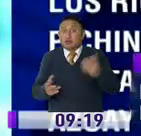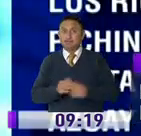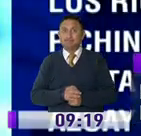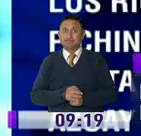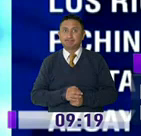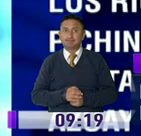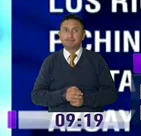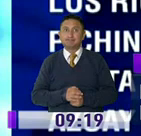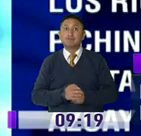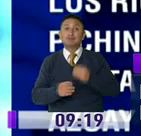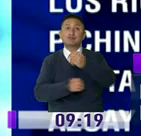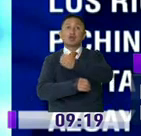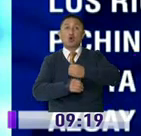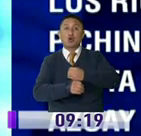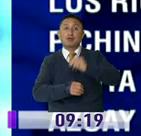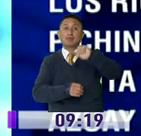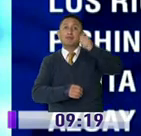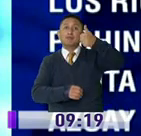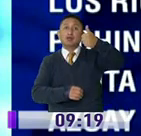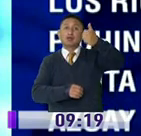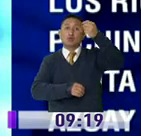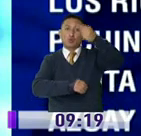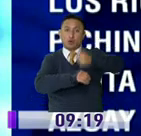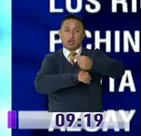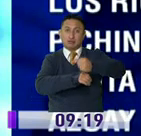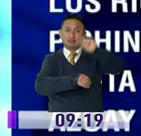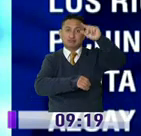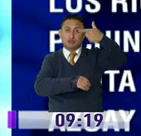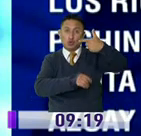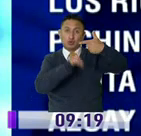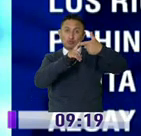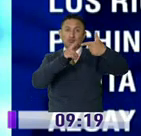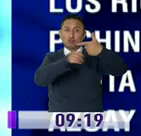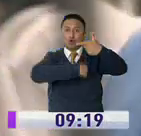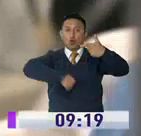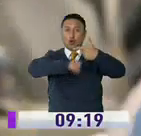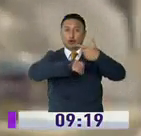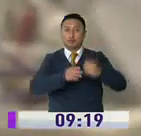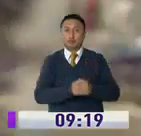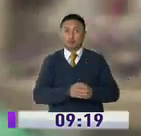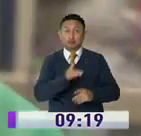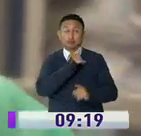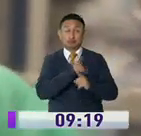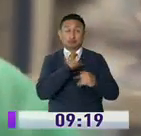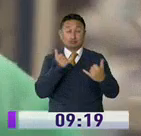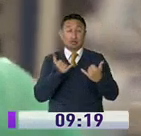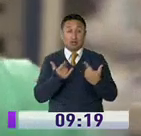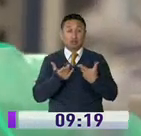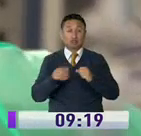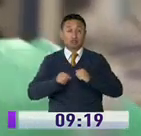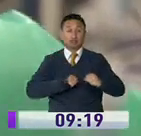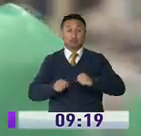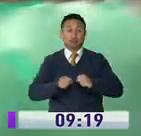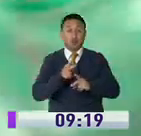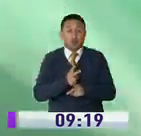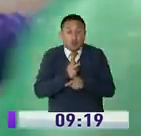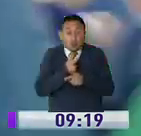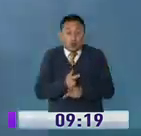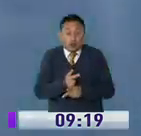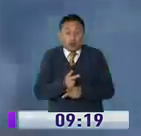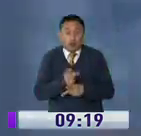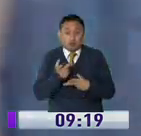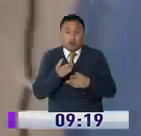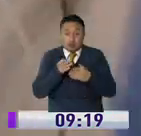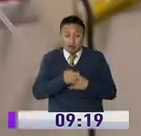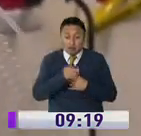El Oro se ubica segundo por debajo del Guayas en números de fallecidos. Es por ello que se están tomando acciones de prevención para evitar